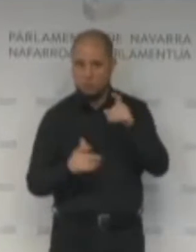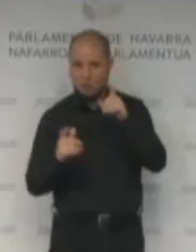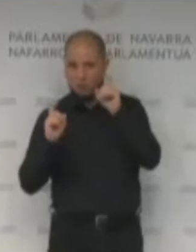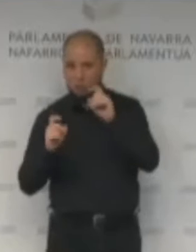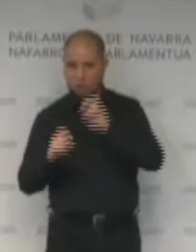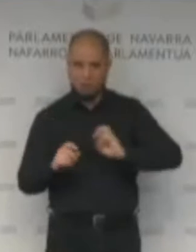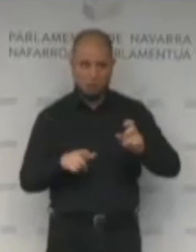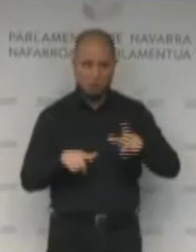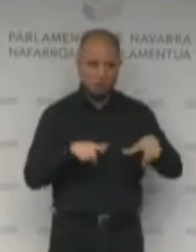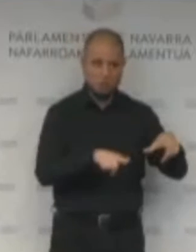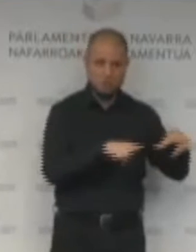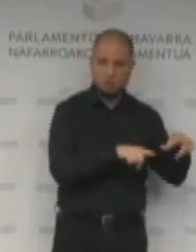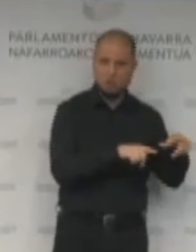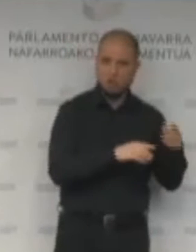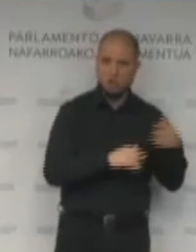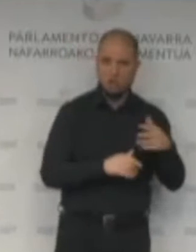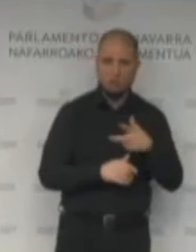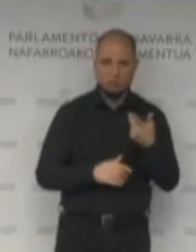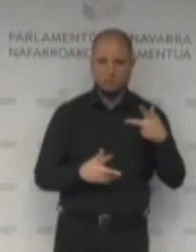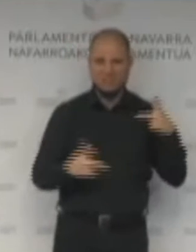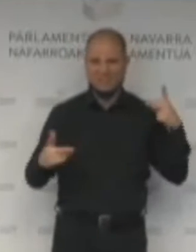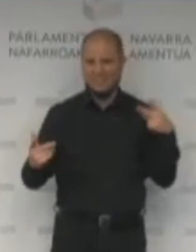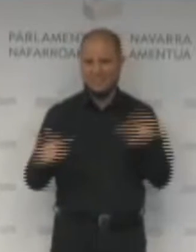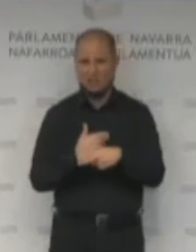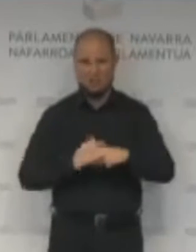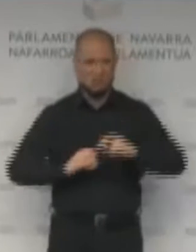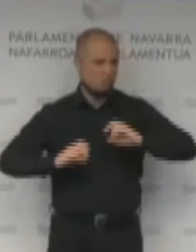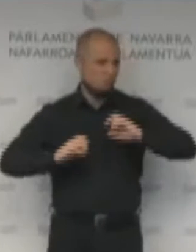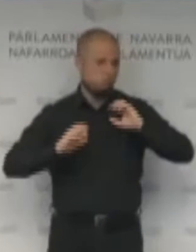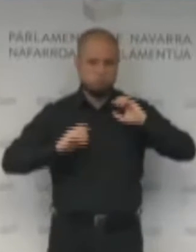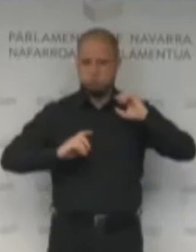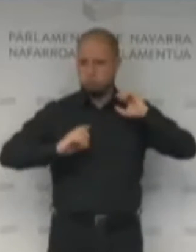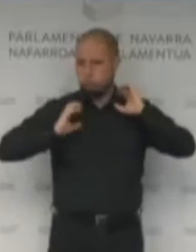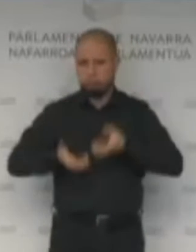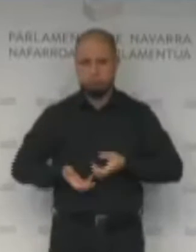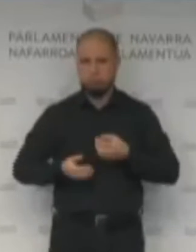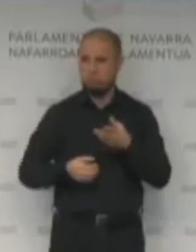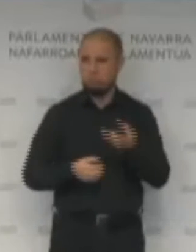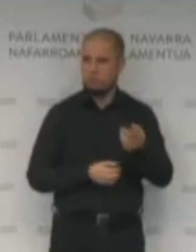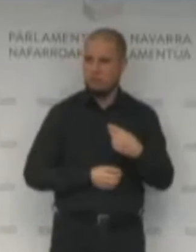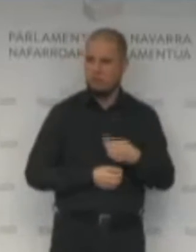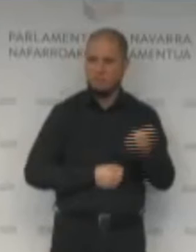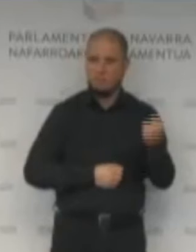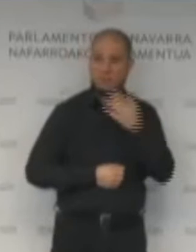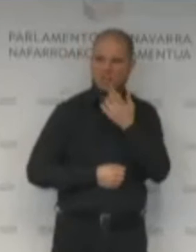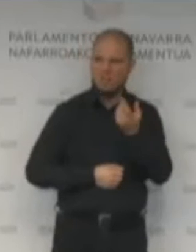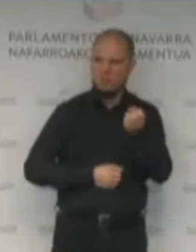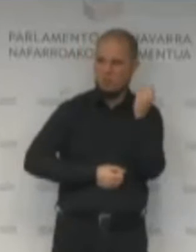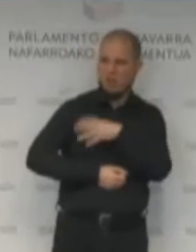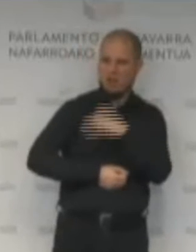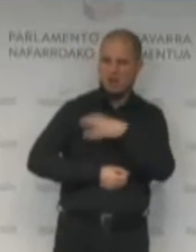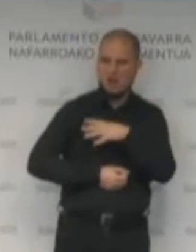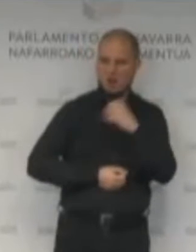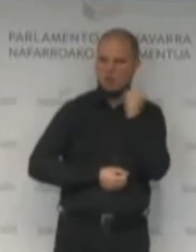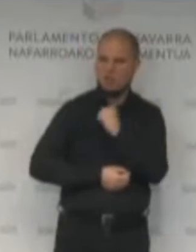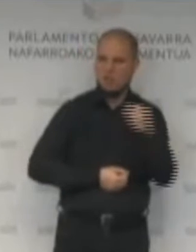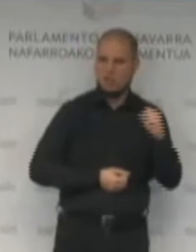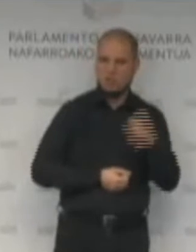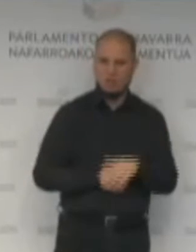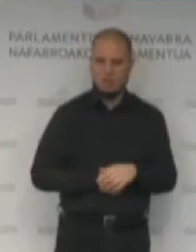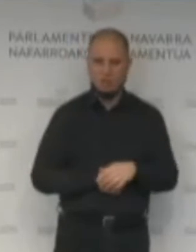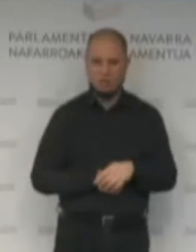sectores, recortes voraces. Austericidio, hablábamos entonces. Es hay palabras, ahora voy a hablar de esto,